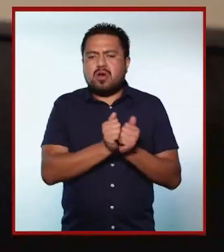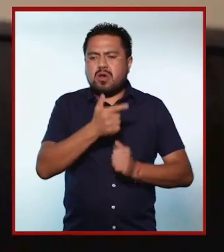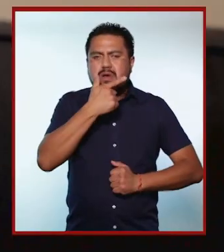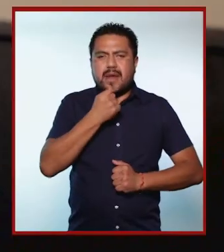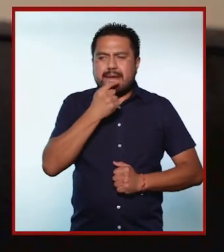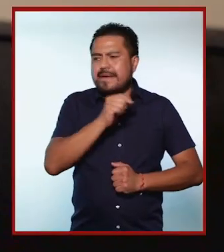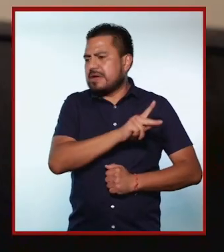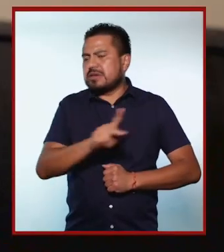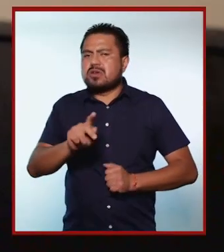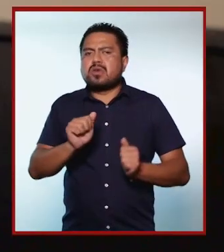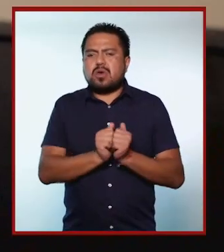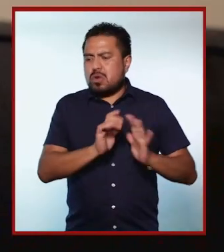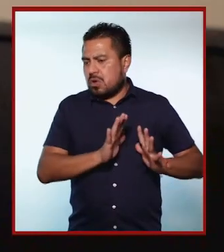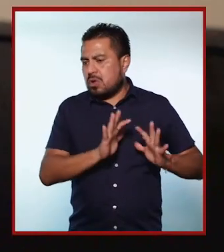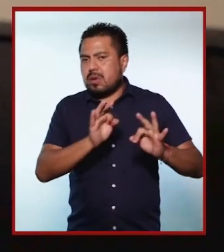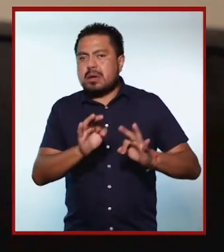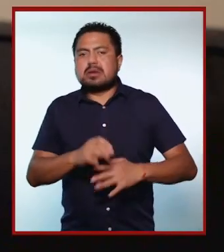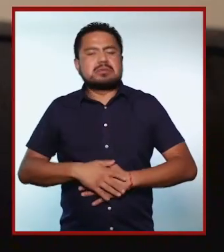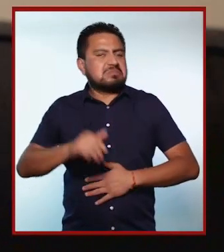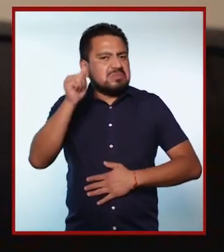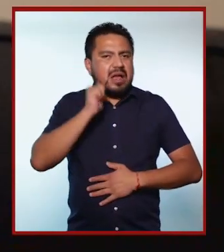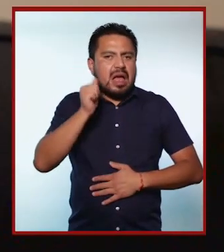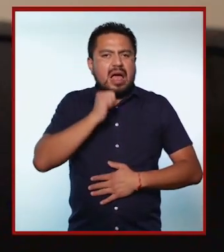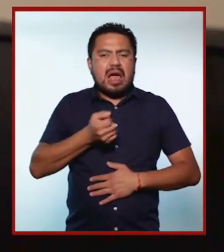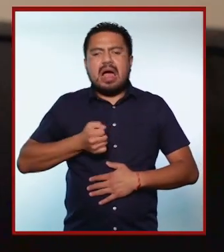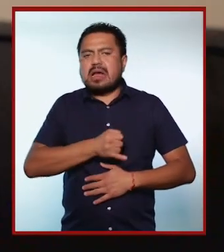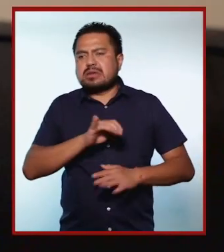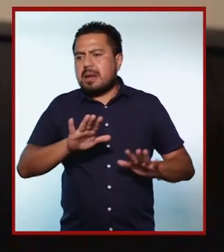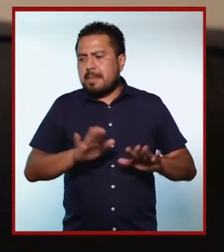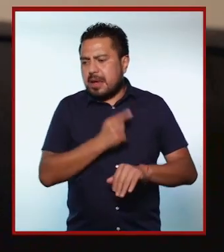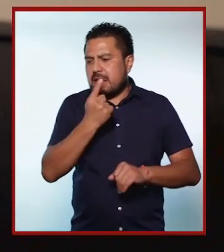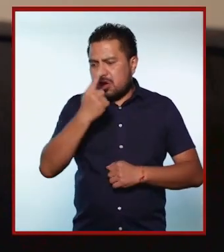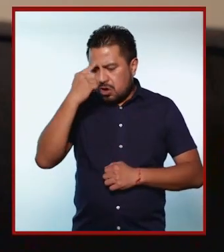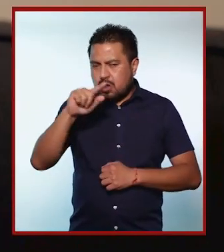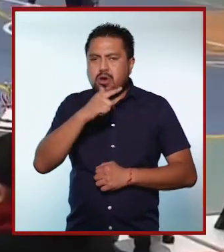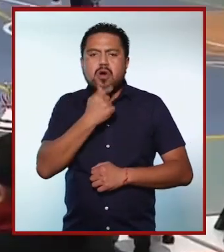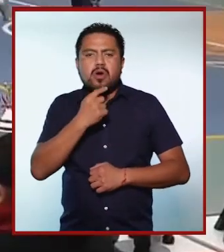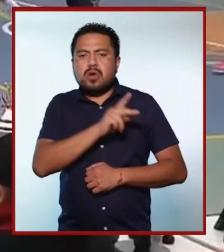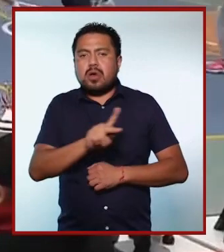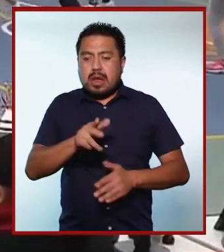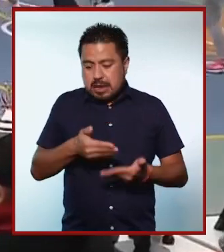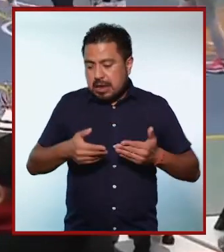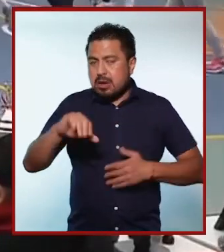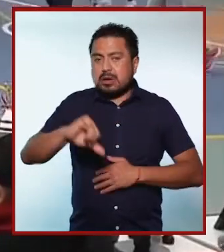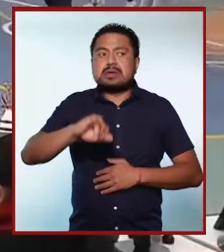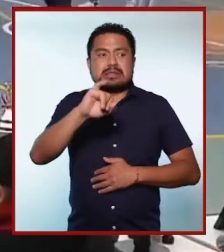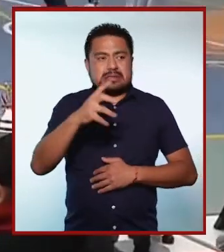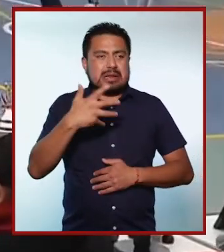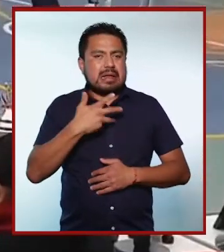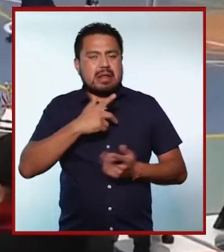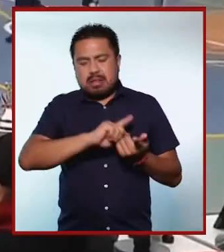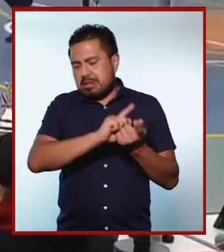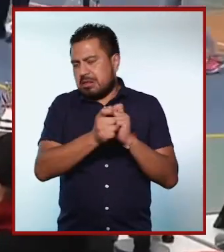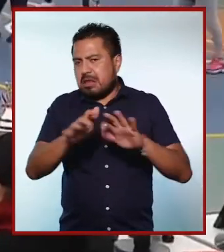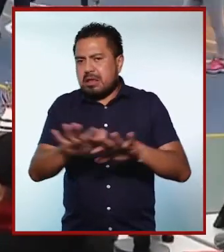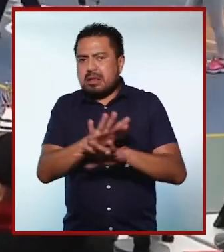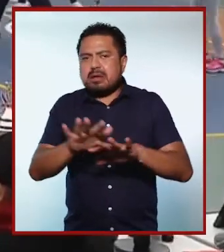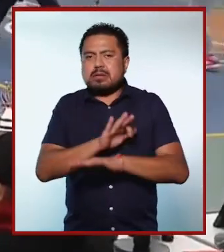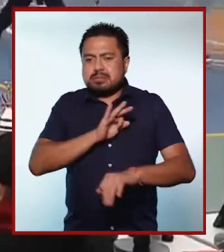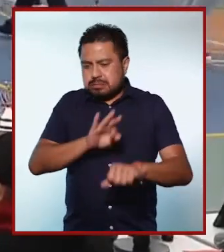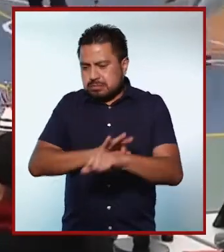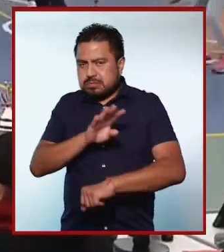estado masculinizado, ¿no? Desde sus orígenes. Siempre ha sido exclusivo para los hombres. Sin embargo, ahorita sí creo que ha habido ciertas